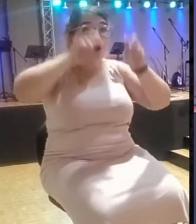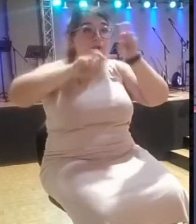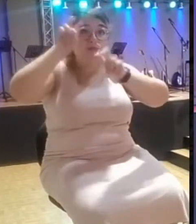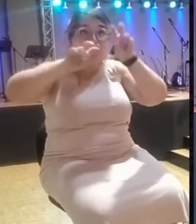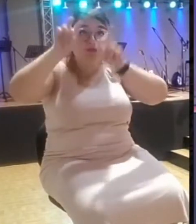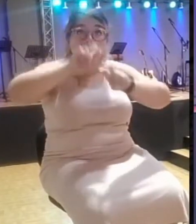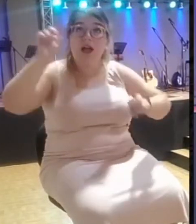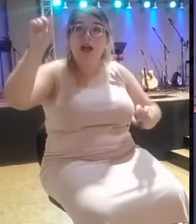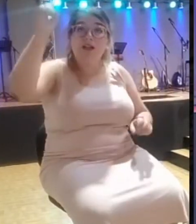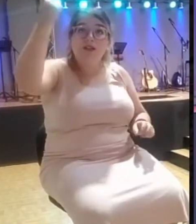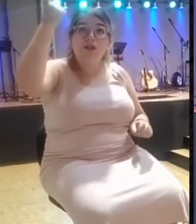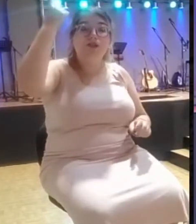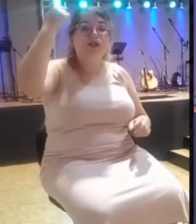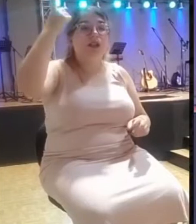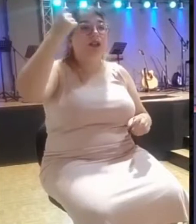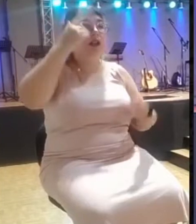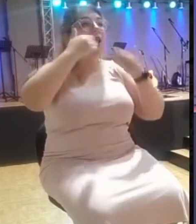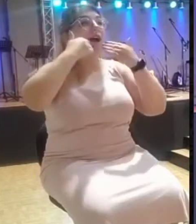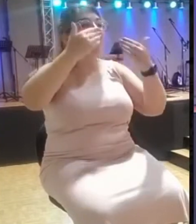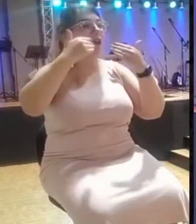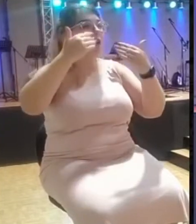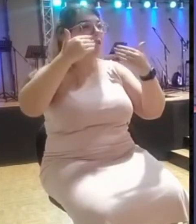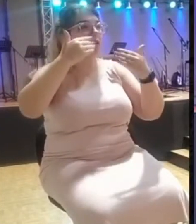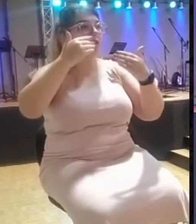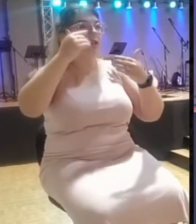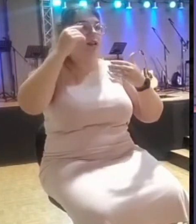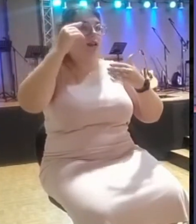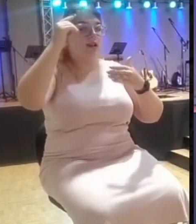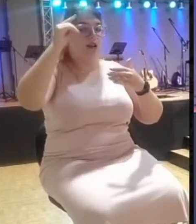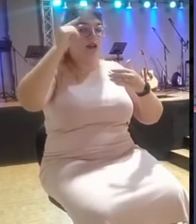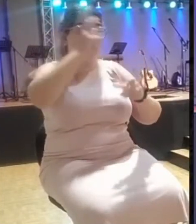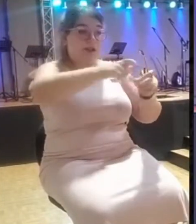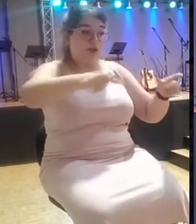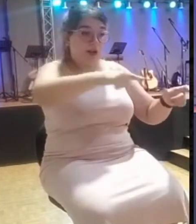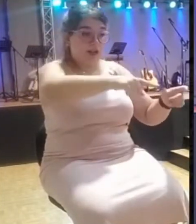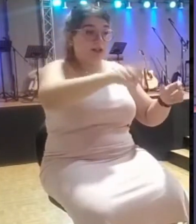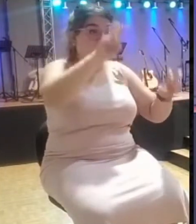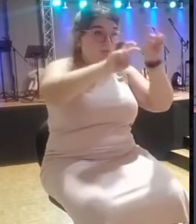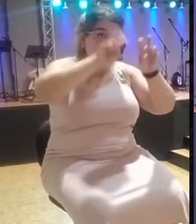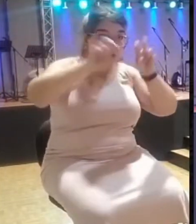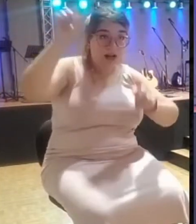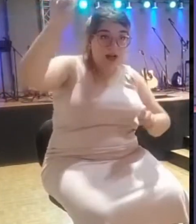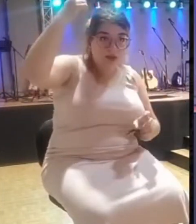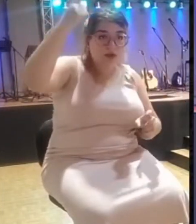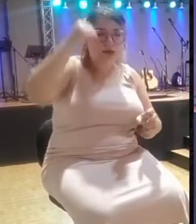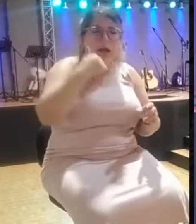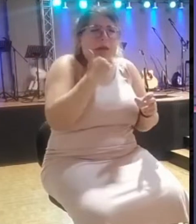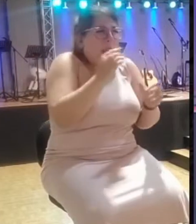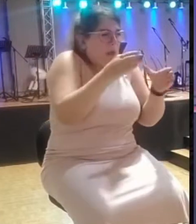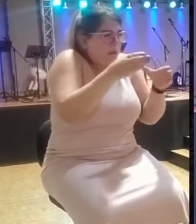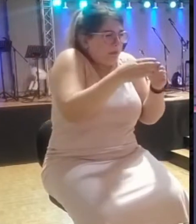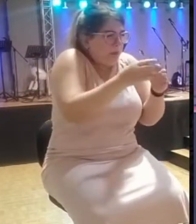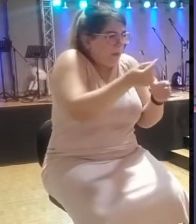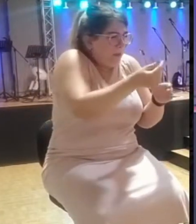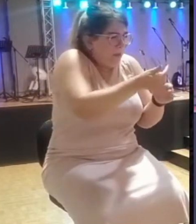no se convierta toda la nación, por amor a ellos, Dios bendice a la nación. Miten fuerte amén. Dar un aplauso al Señor. Dios es